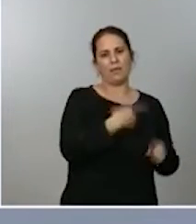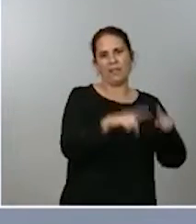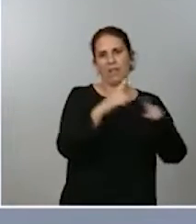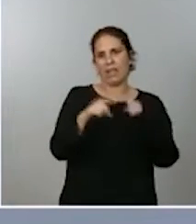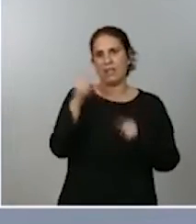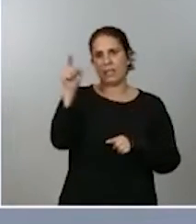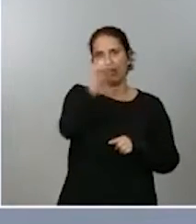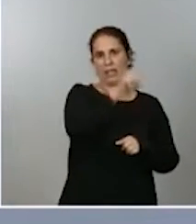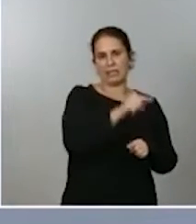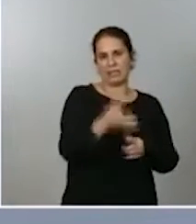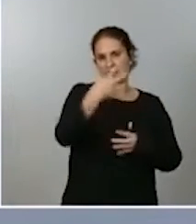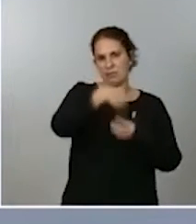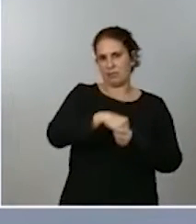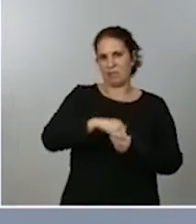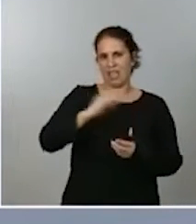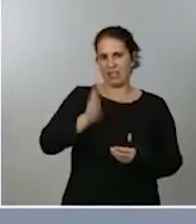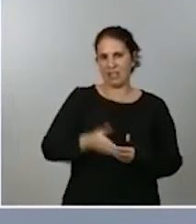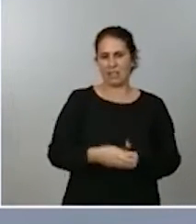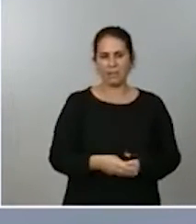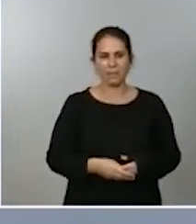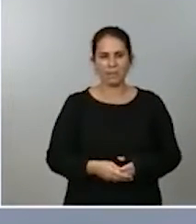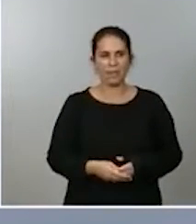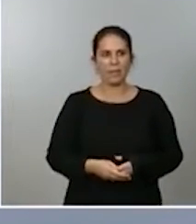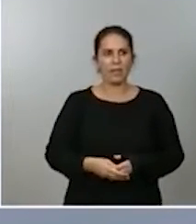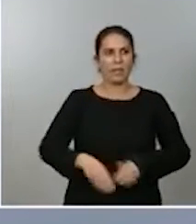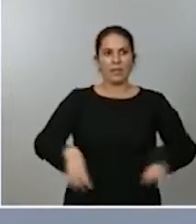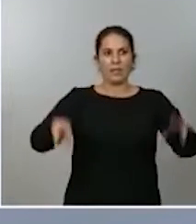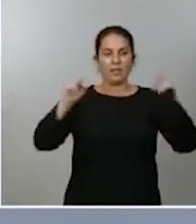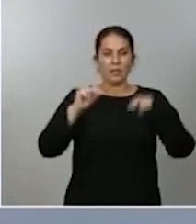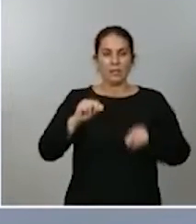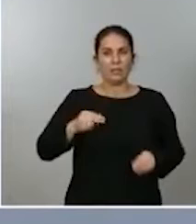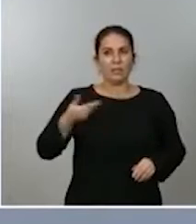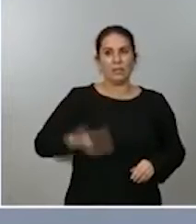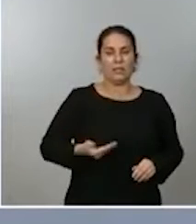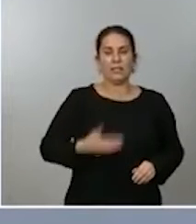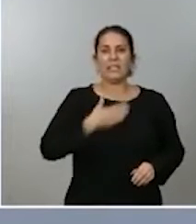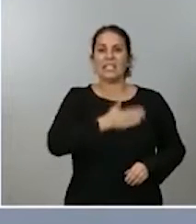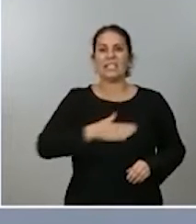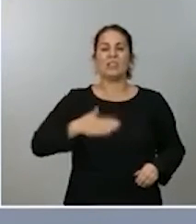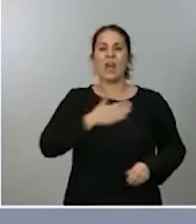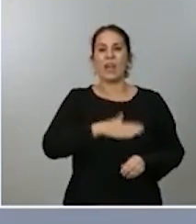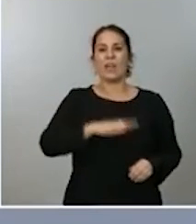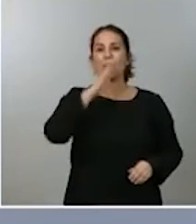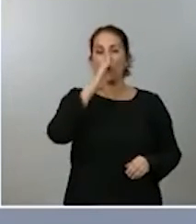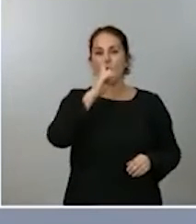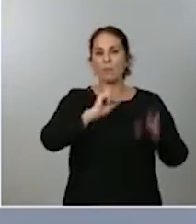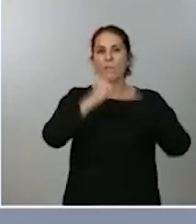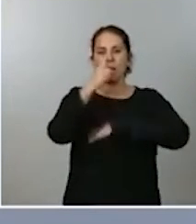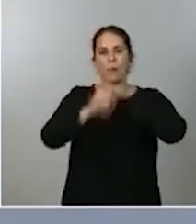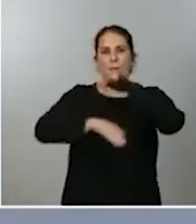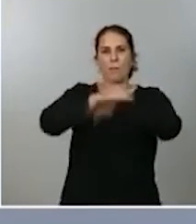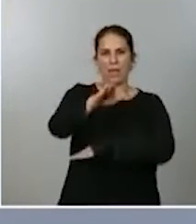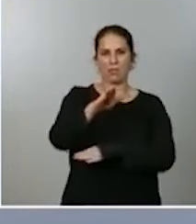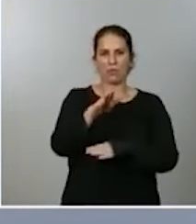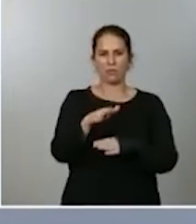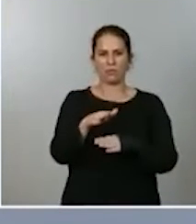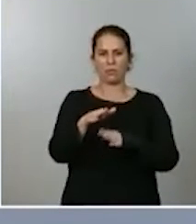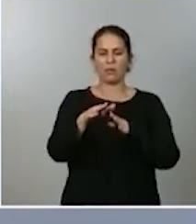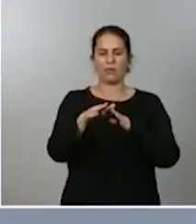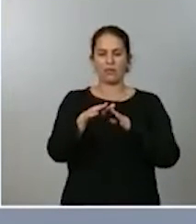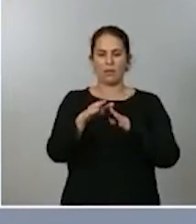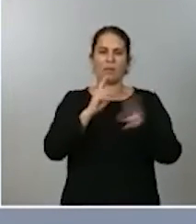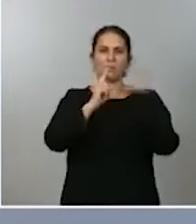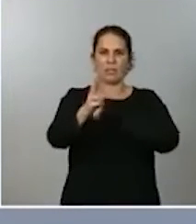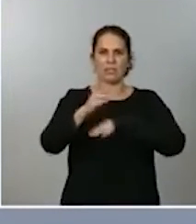importante, para terminar, decir que esto satisface, en parte, porque es un primer paso, una demanda social enorme, transversal en nuestra sociedad,